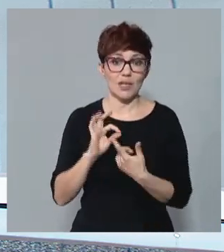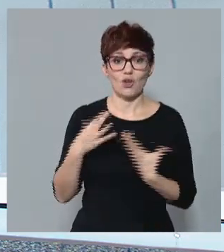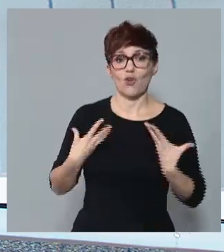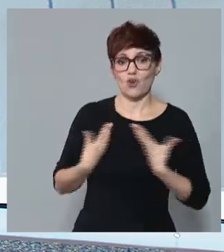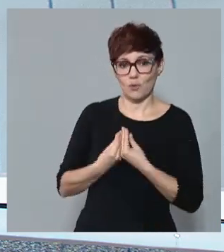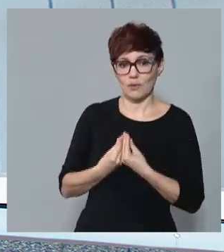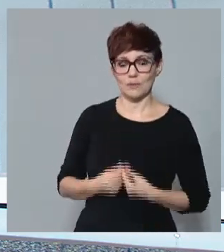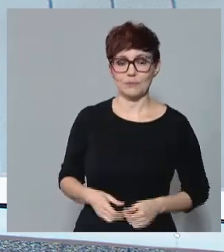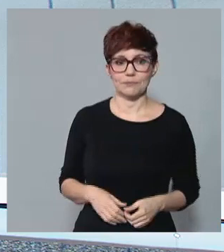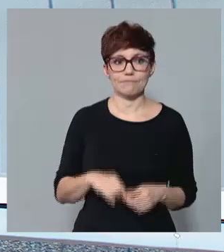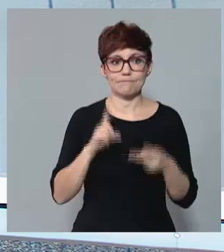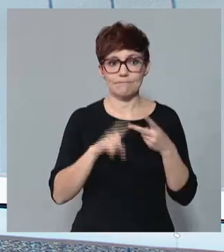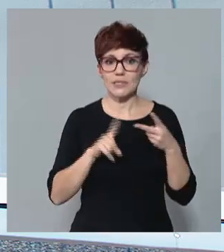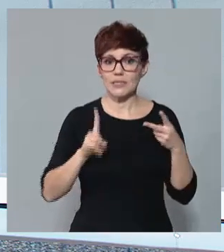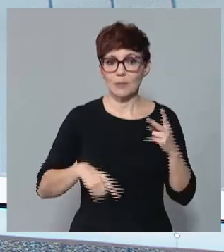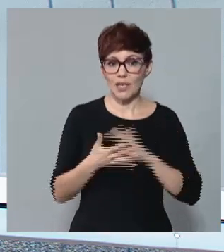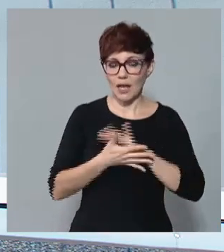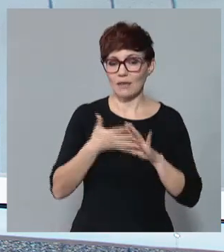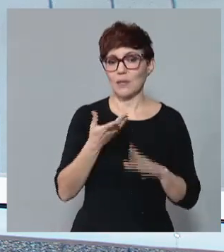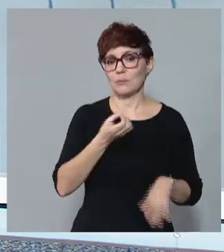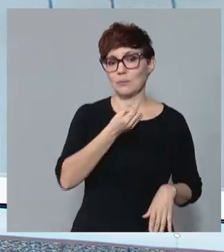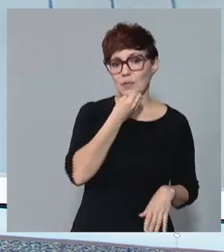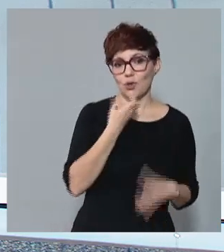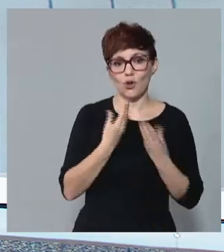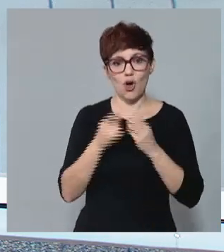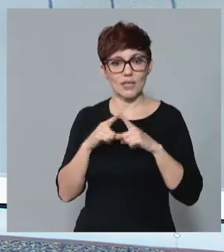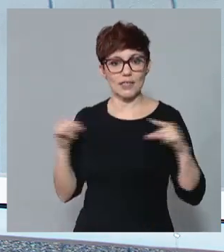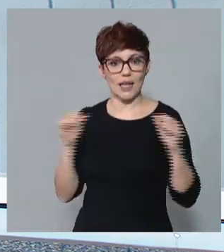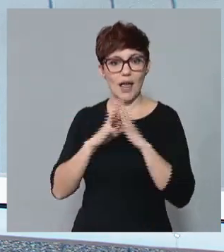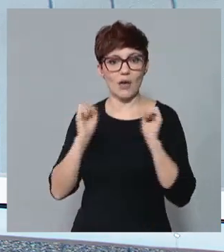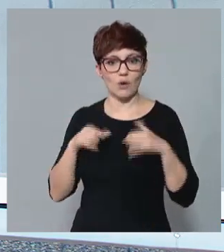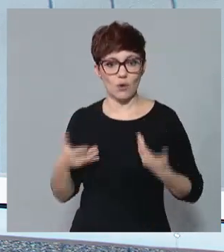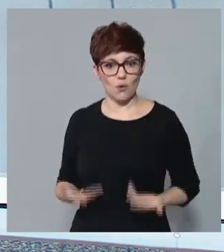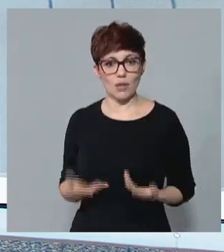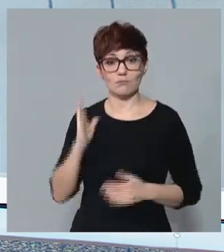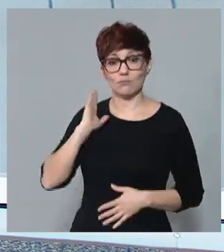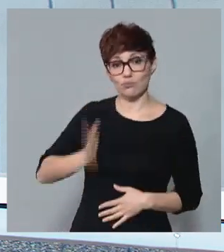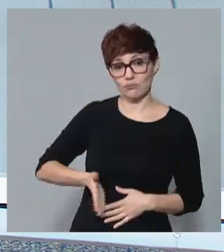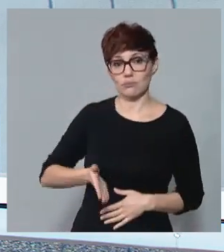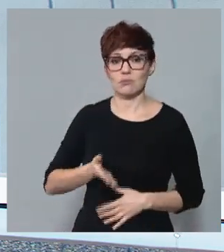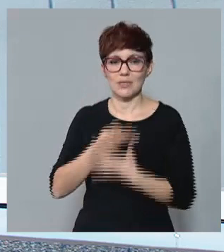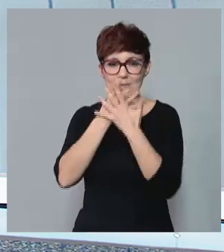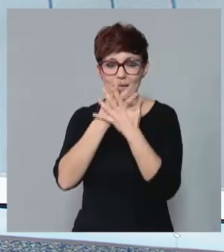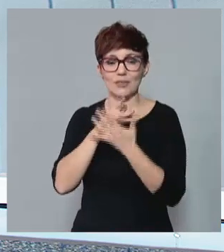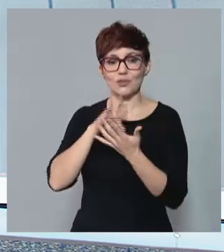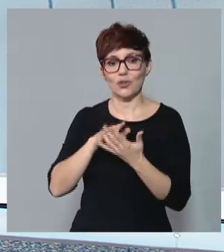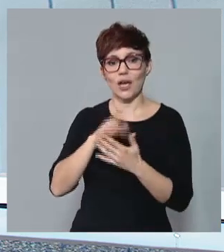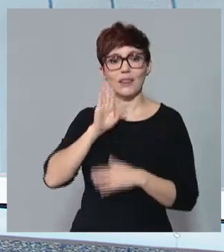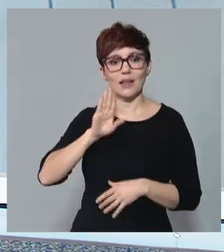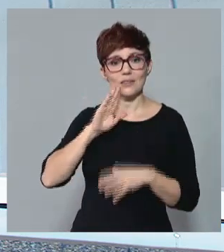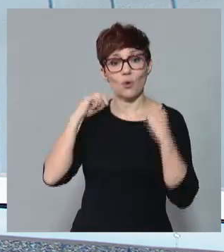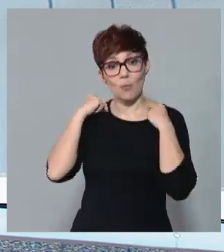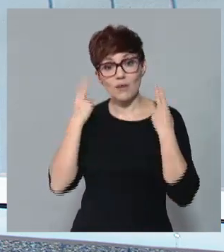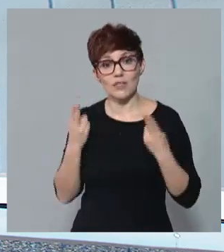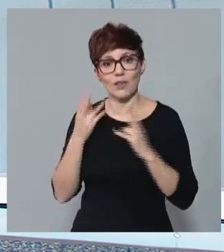hablando, cómo no, de lo pactado entre PSOE y Esquerra. Han llegado a acuerdo para rebajar la pena máxima por el delito de malversación. Y aquí en la región,